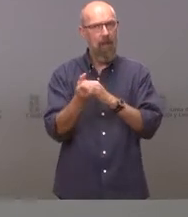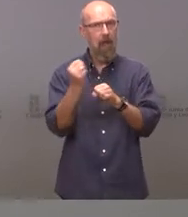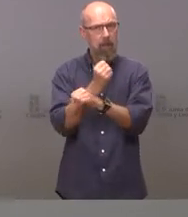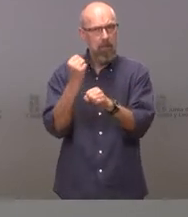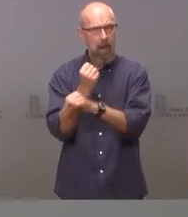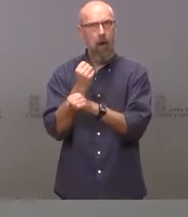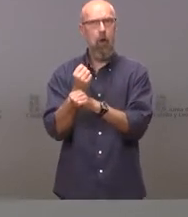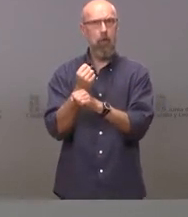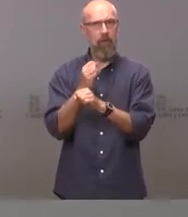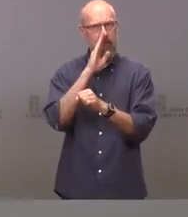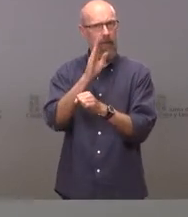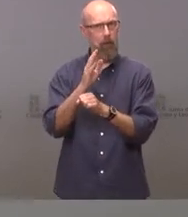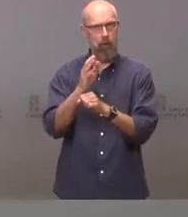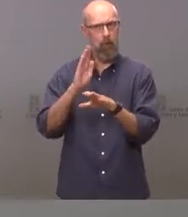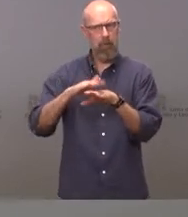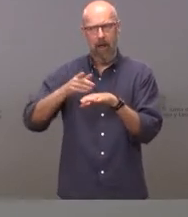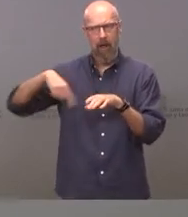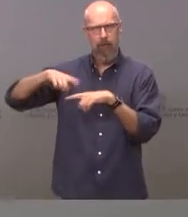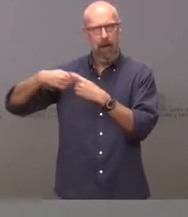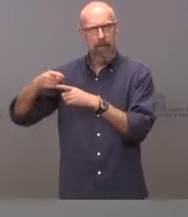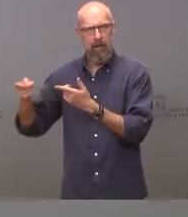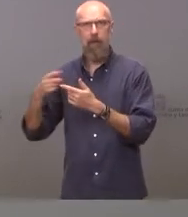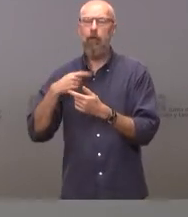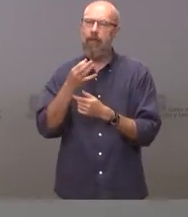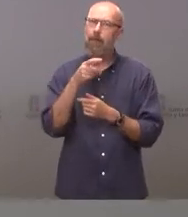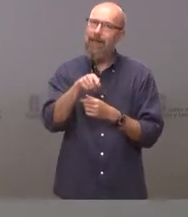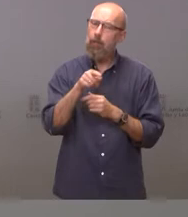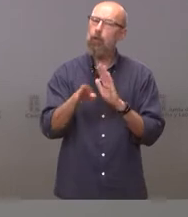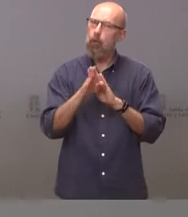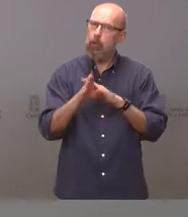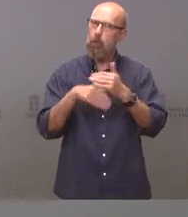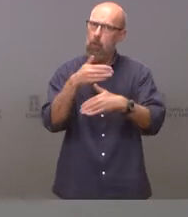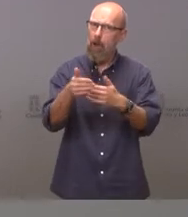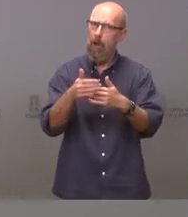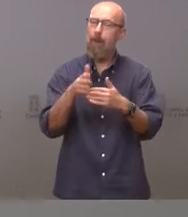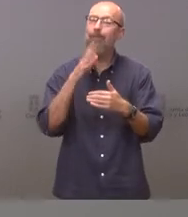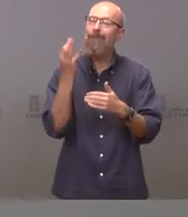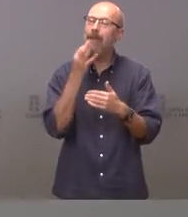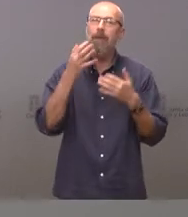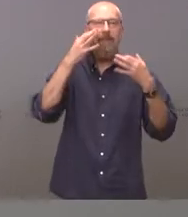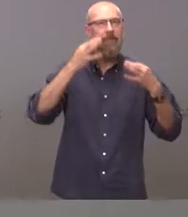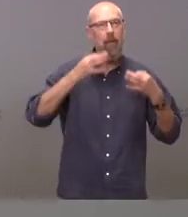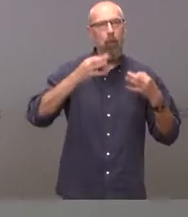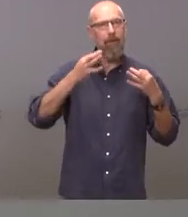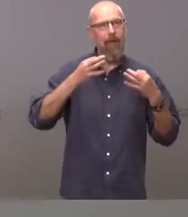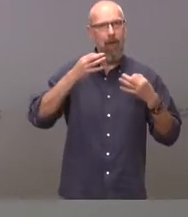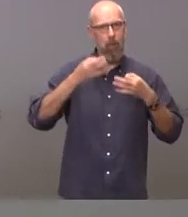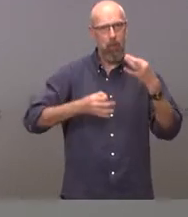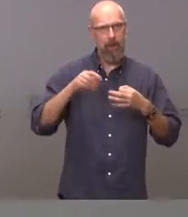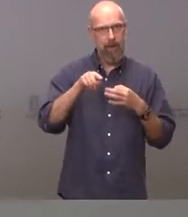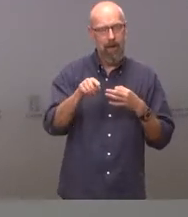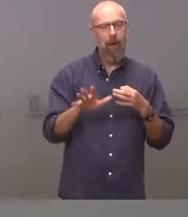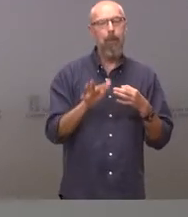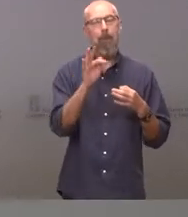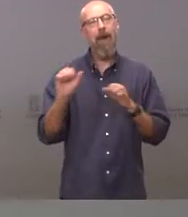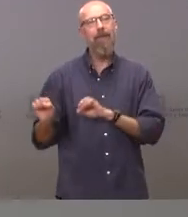en Castilla y León y que, por tanto, debemos hacer compatible la necesaria seguridad jurídica para ellos con la defensa de esa